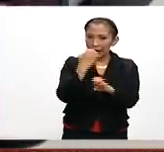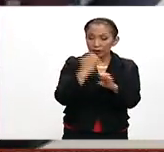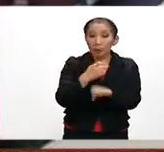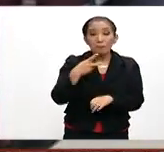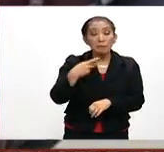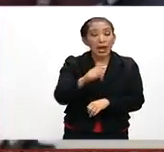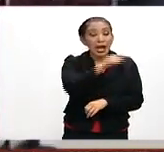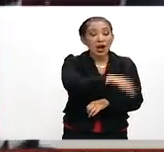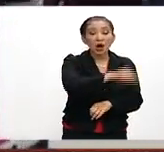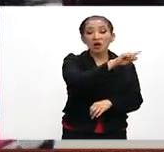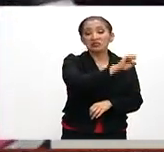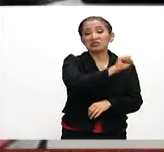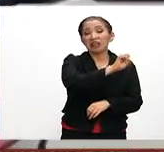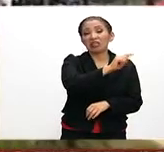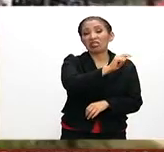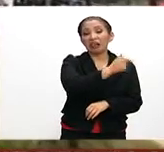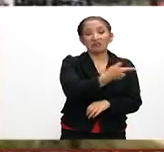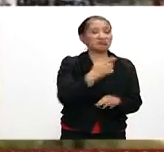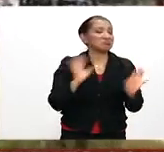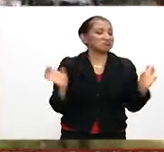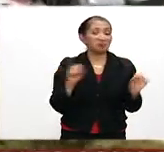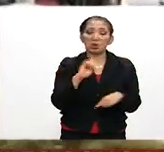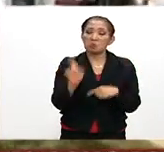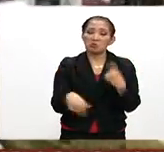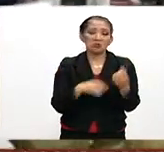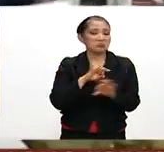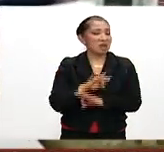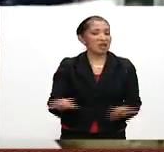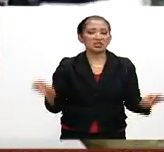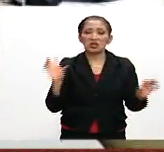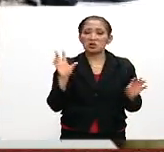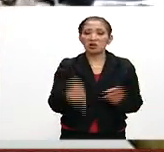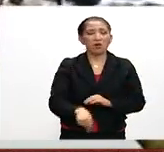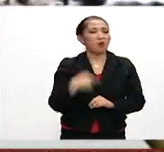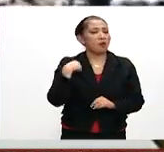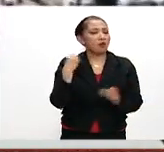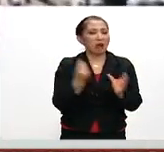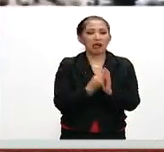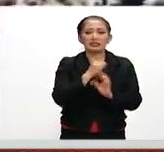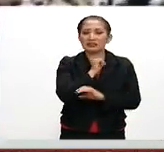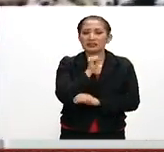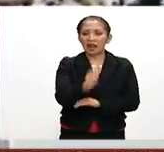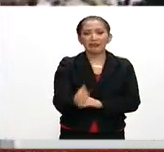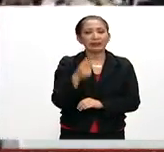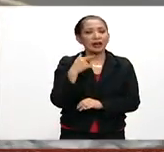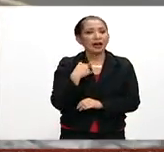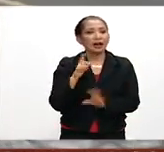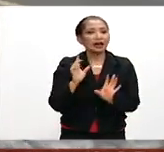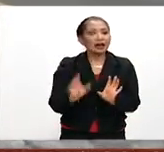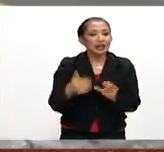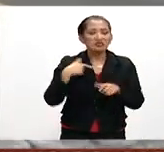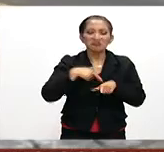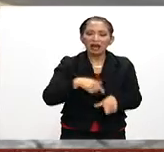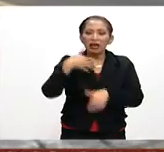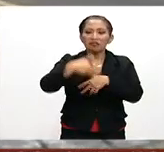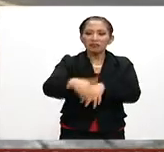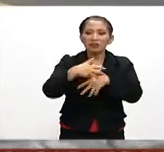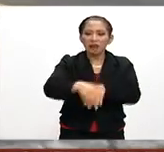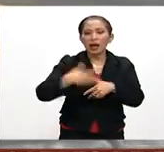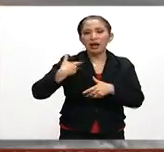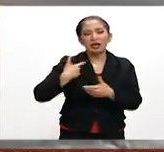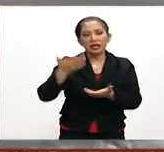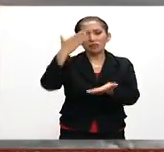Sin embargo, la CETE advirtió que no lo hará y que no va a regresar a las aulas y realizará diversas movilizaciones entre